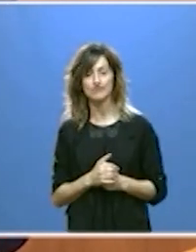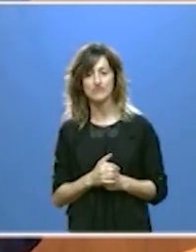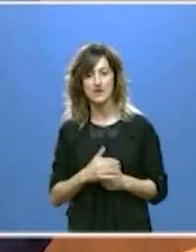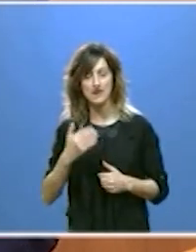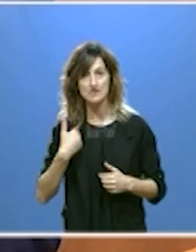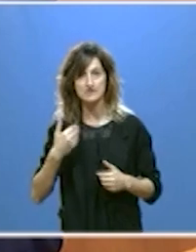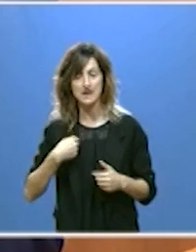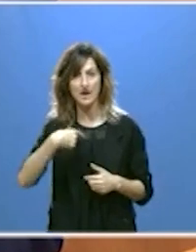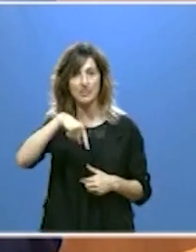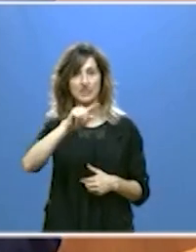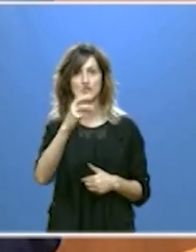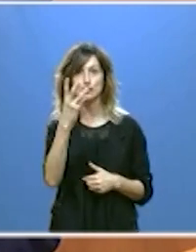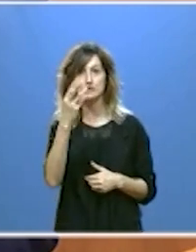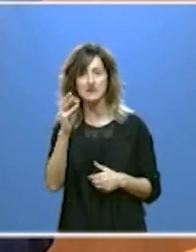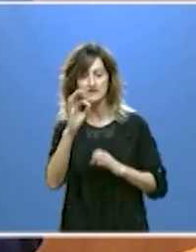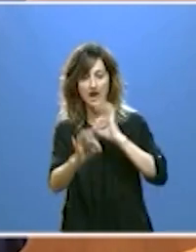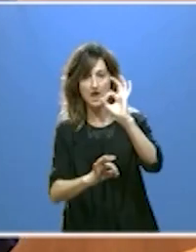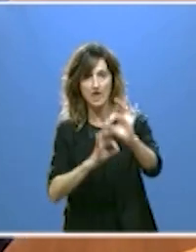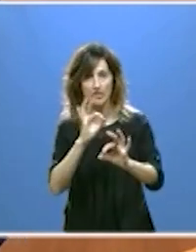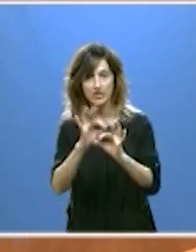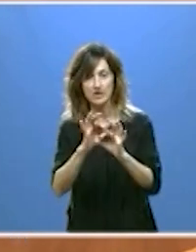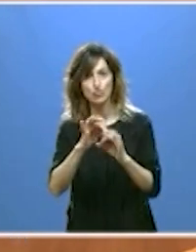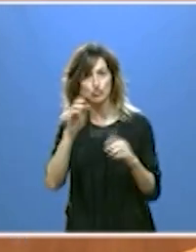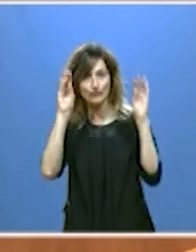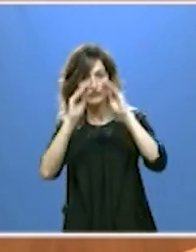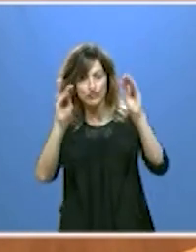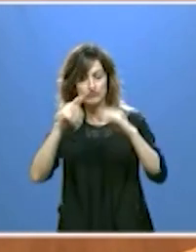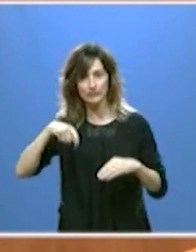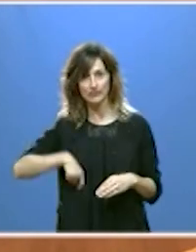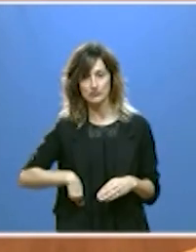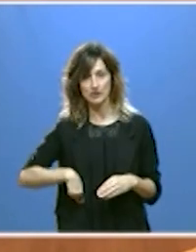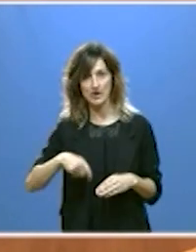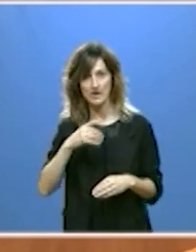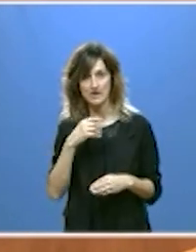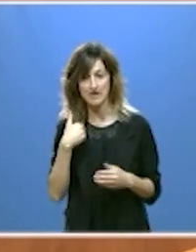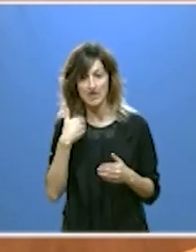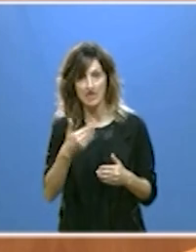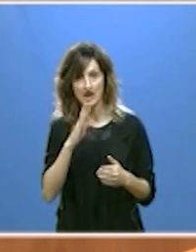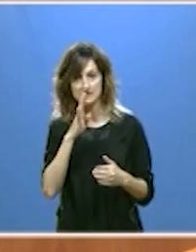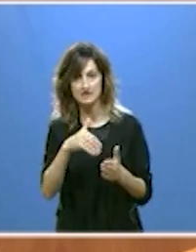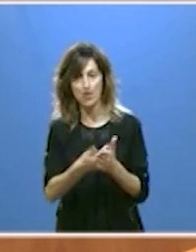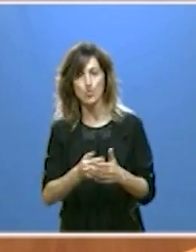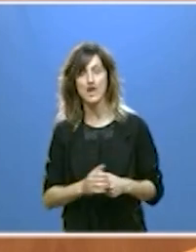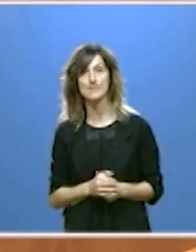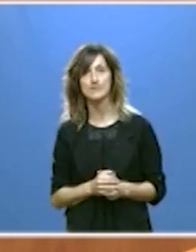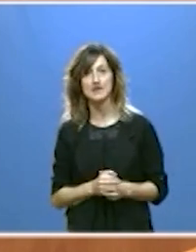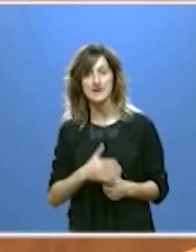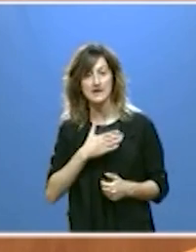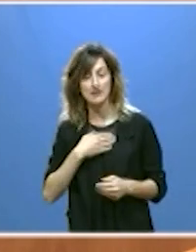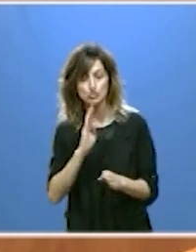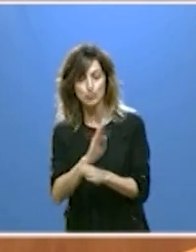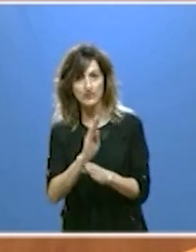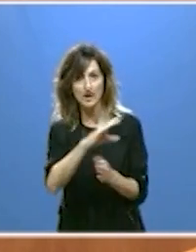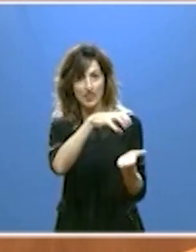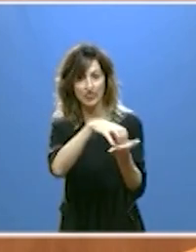implantado 130 ciclos de formación profesional en lo que va de legislatura y vamos a mimar los